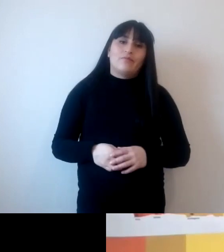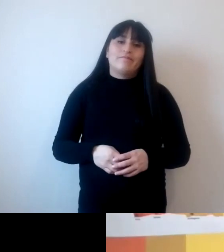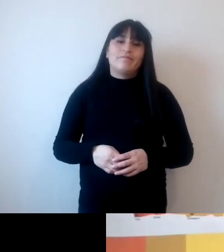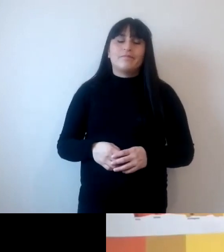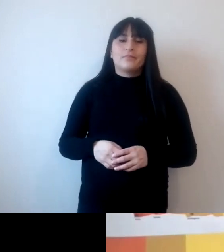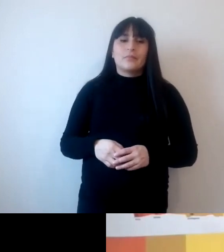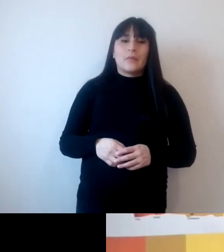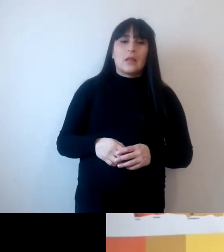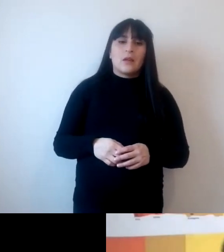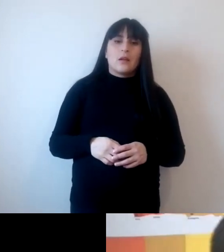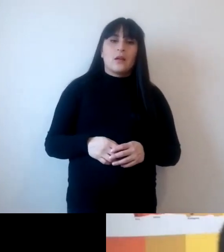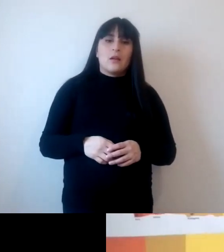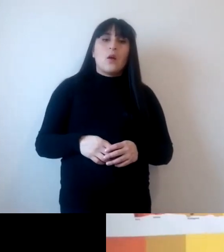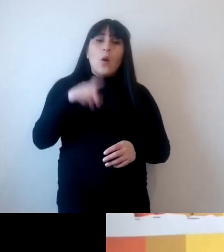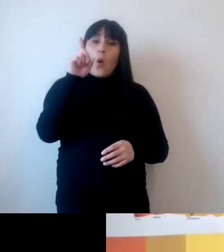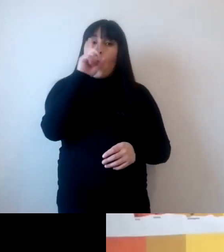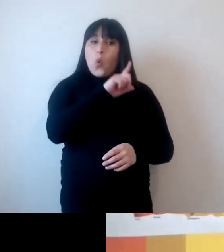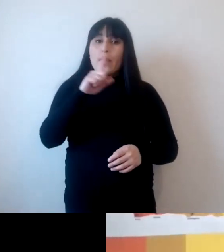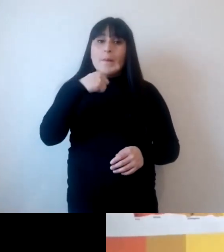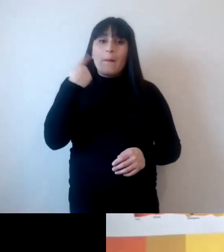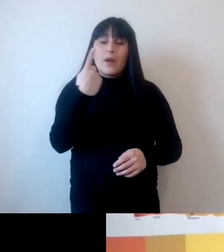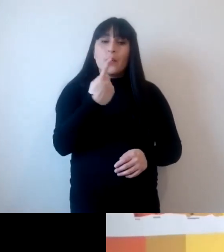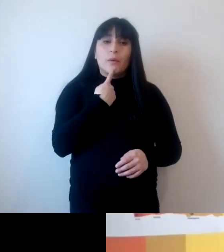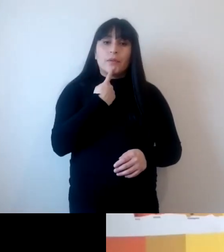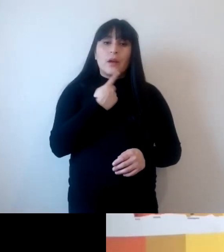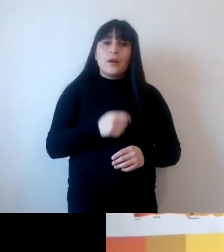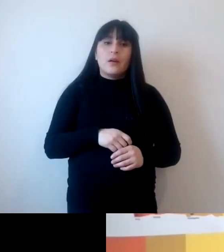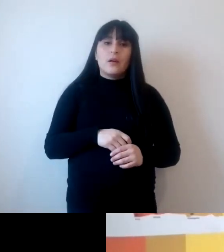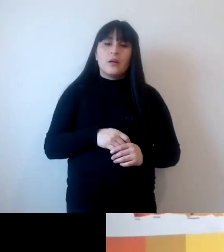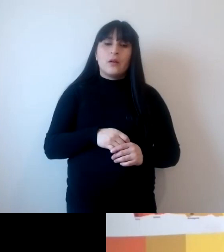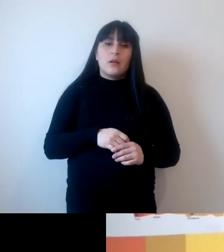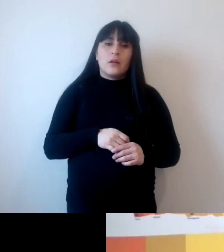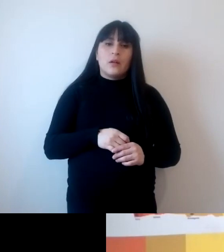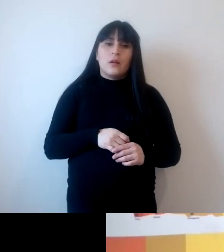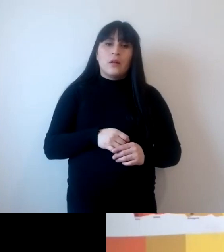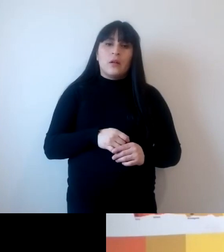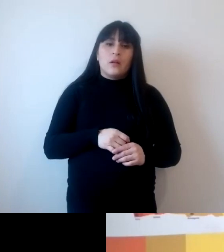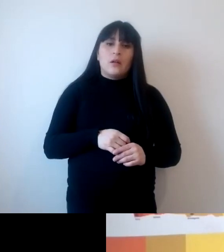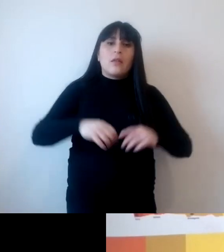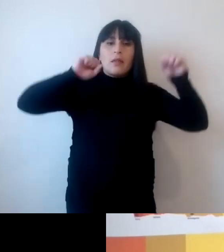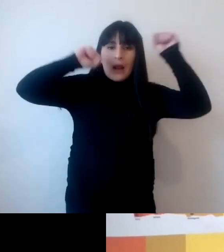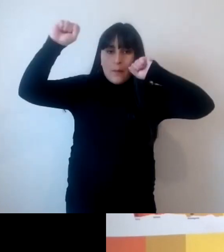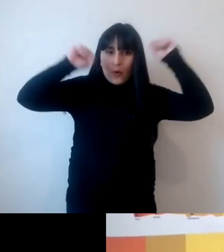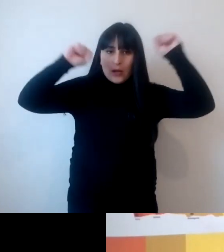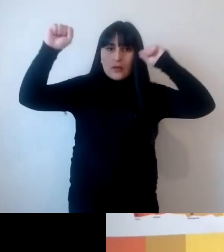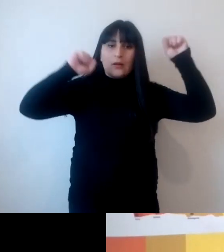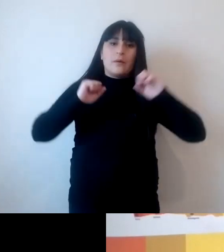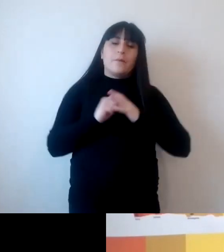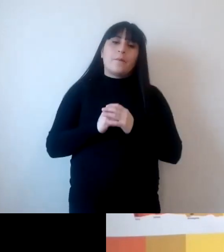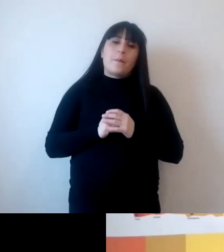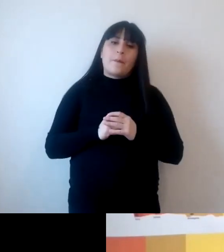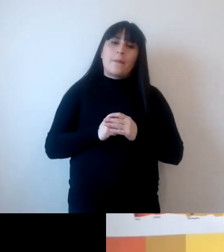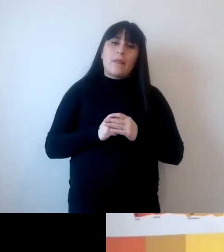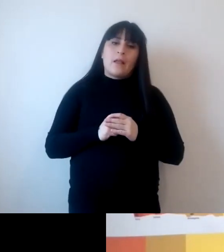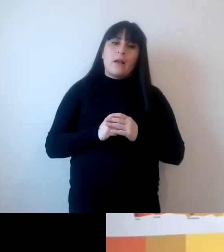muchas gracias vamos a ir con una última pregunta precisamente una reflexión un poquito más amplia sobre las políticas de estado esta pregunta la hace